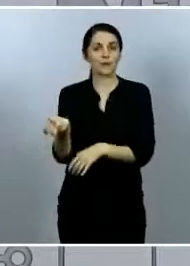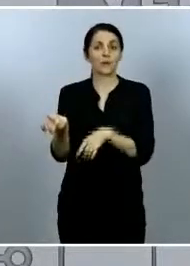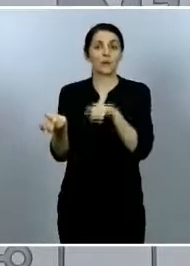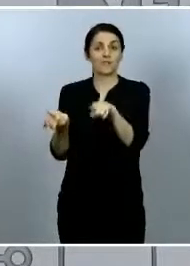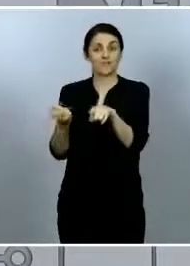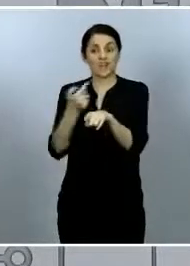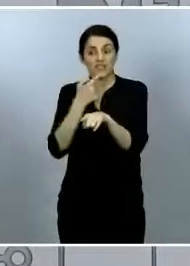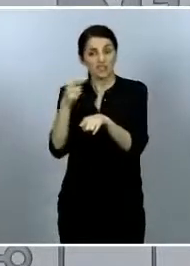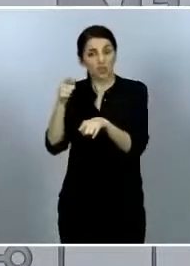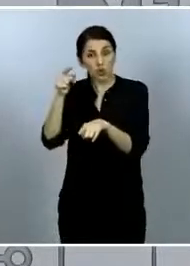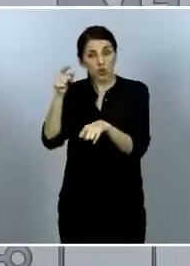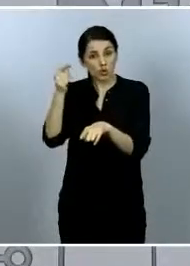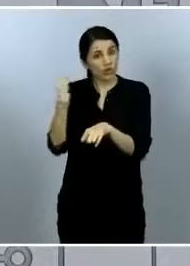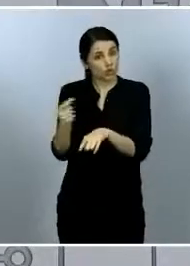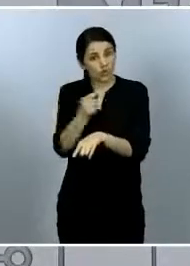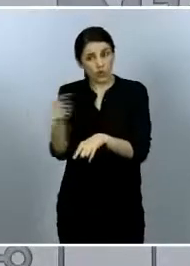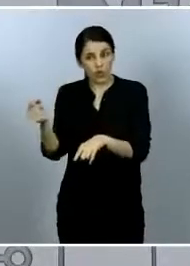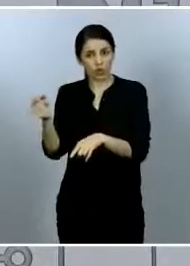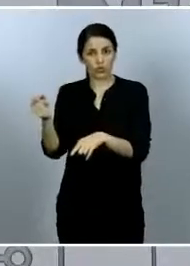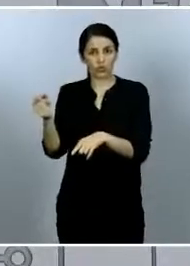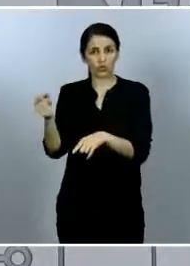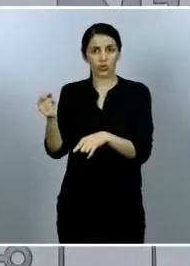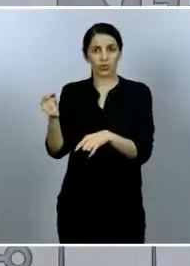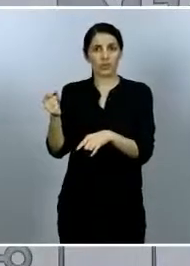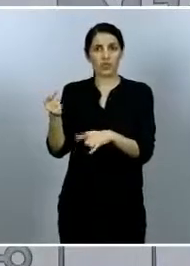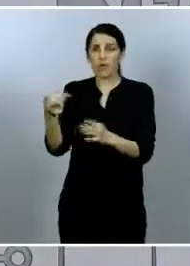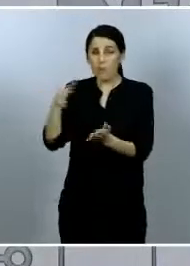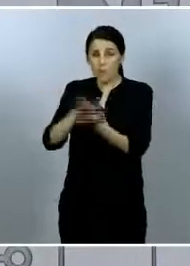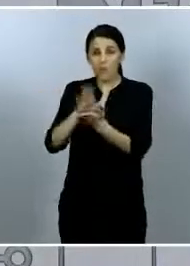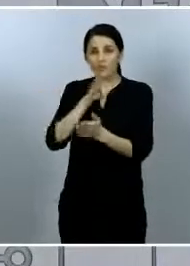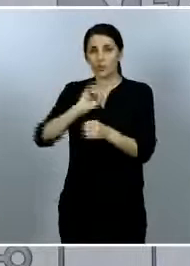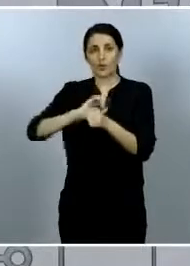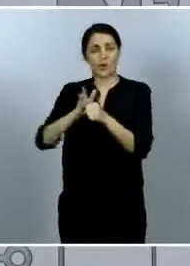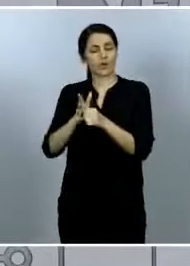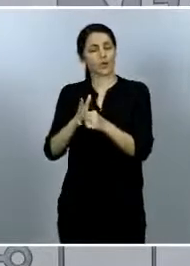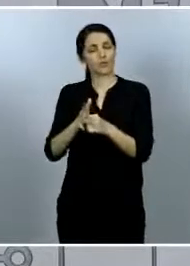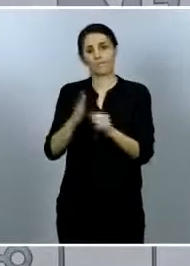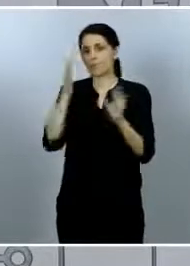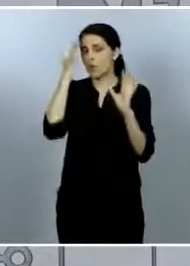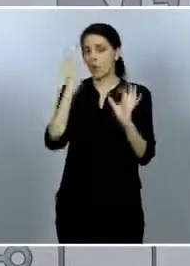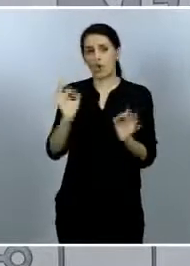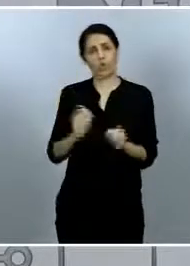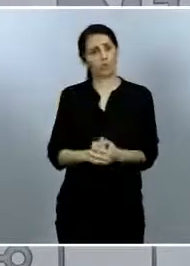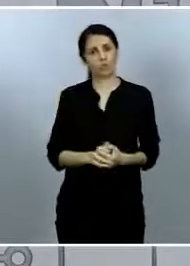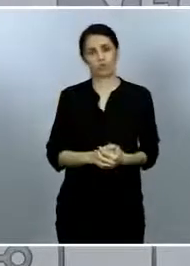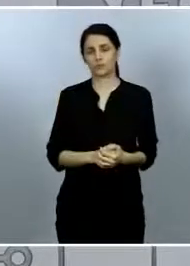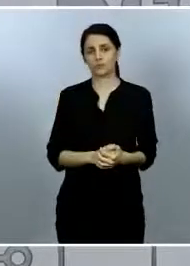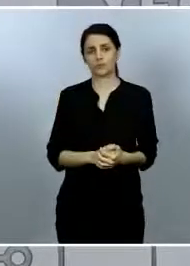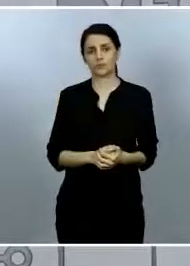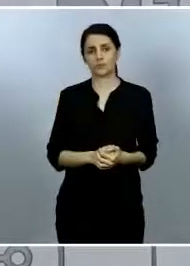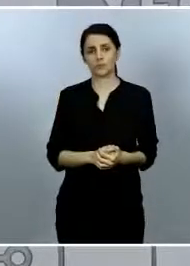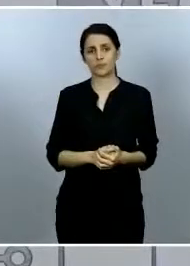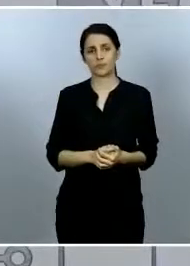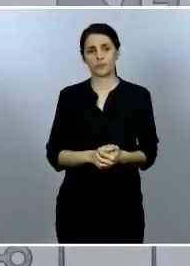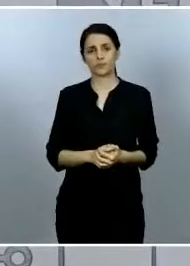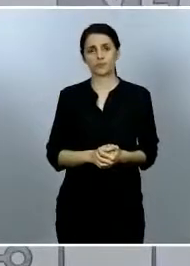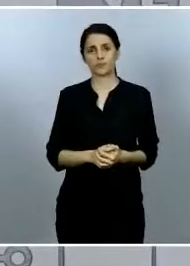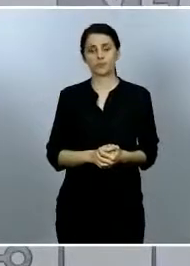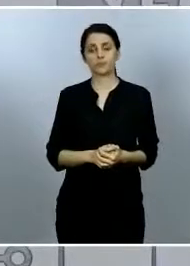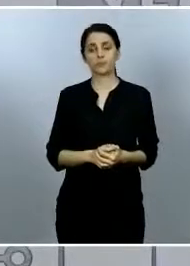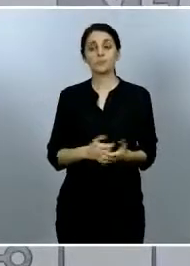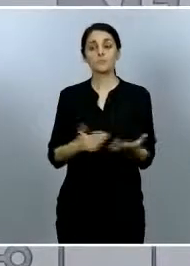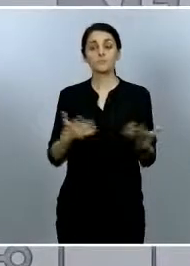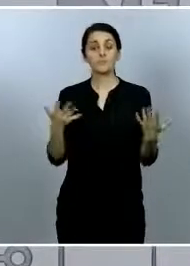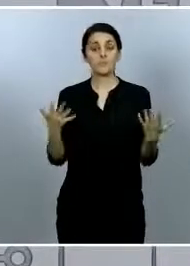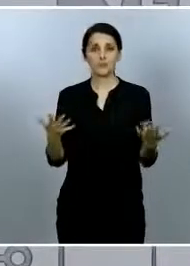todos los 43.000 fallecidos por coronavirus yo creo que precisamente porque tenemos